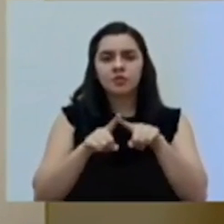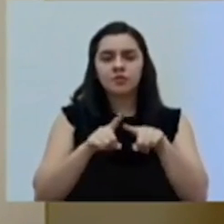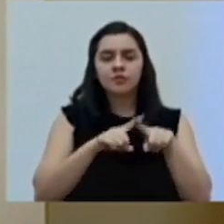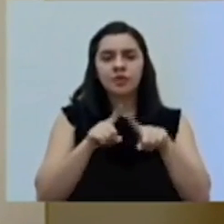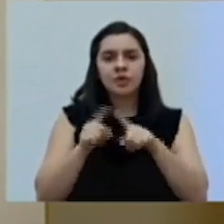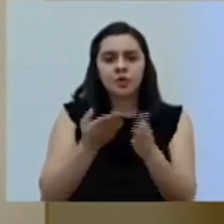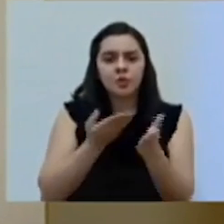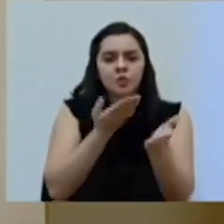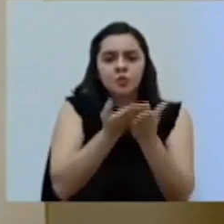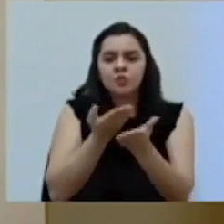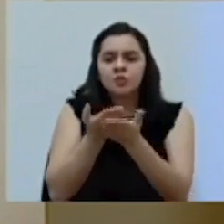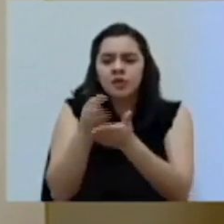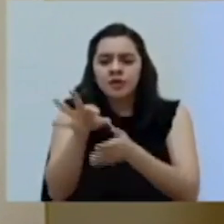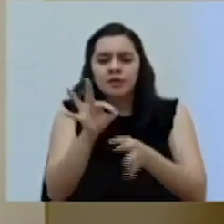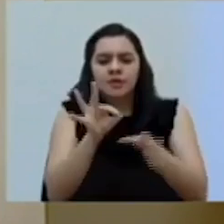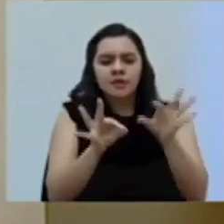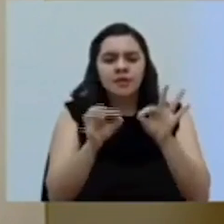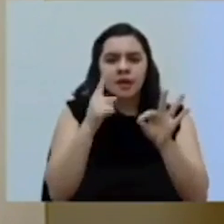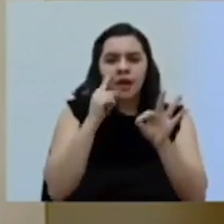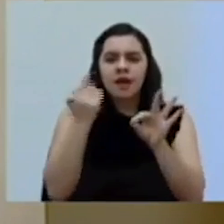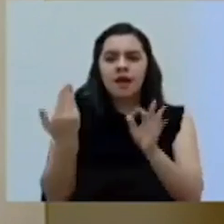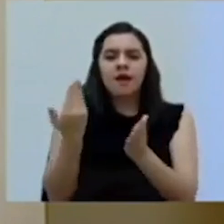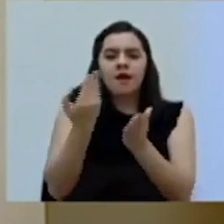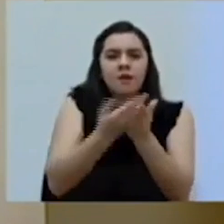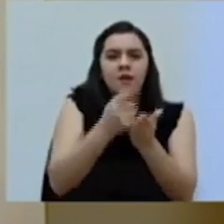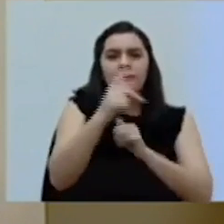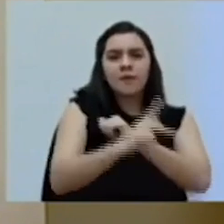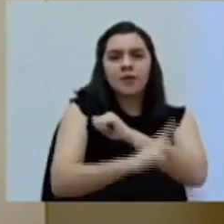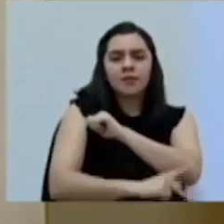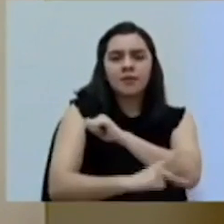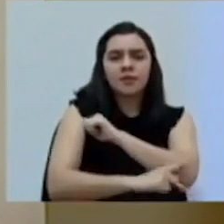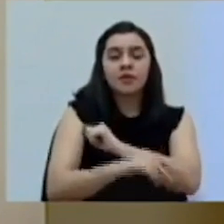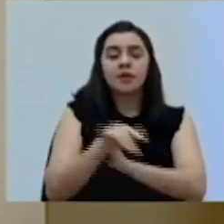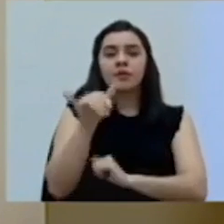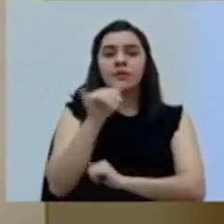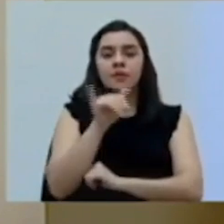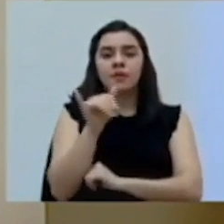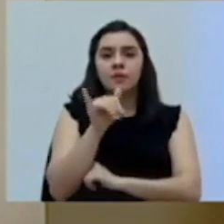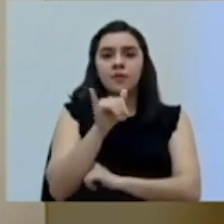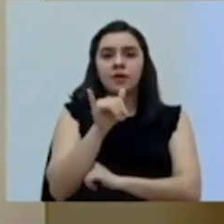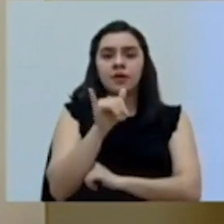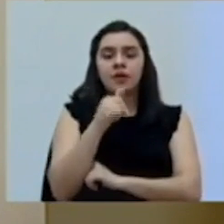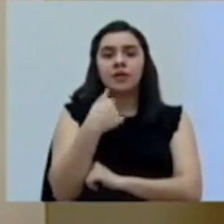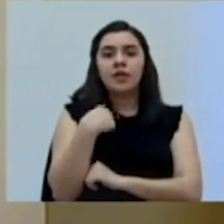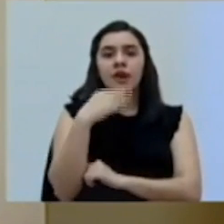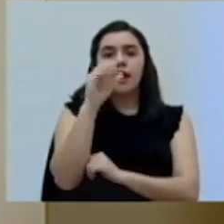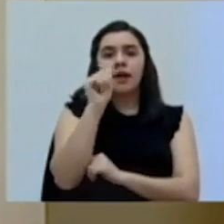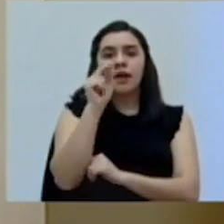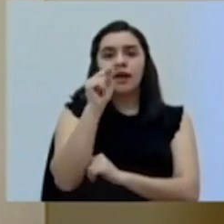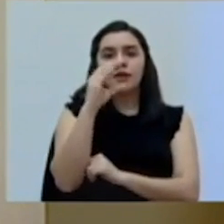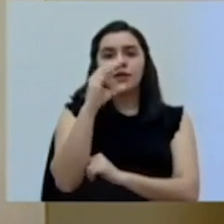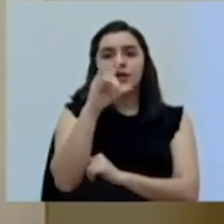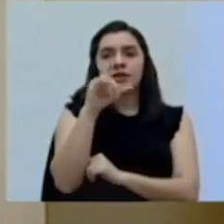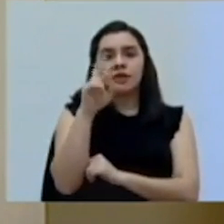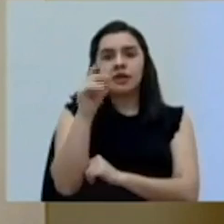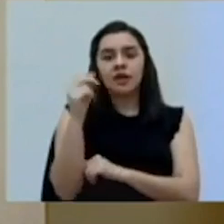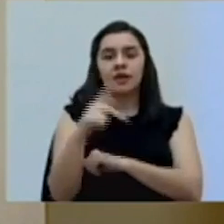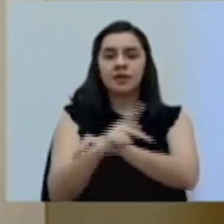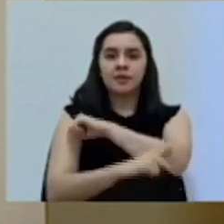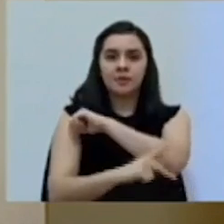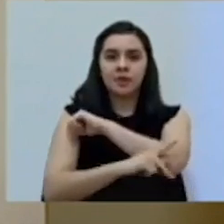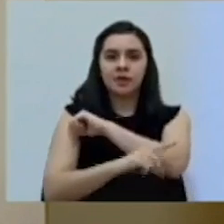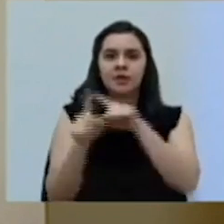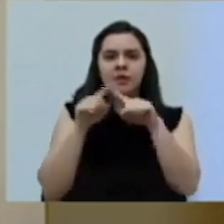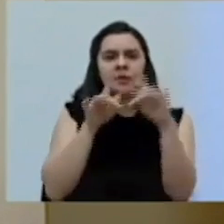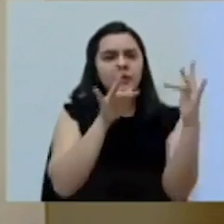distintas propuestas que se le plantearon al país. También de la Cancillería de la República, haciendo los distintos